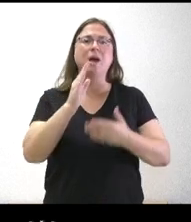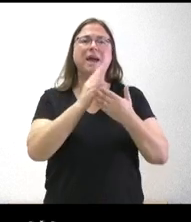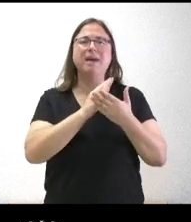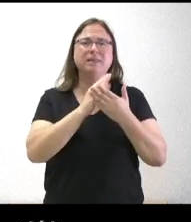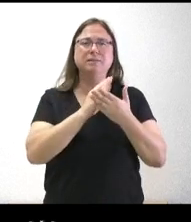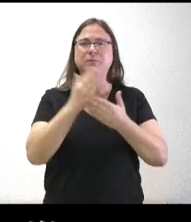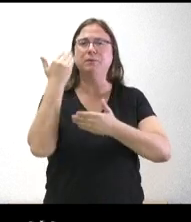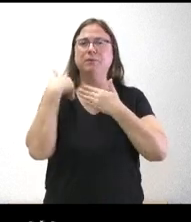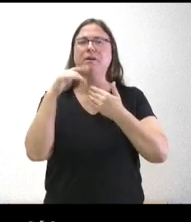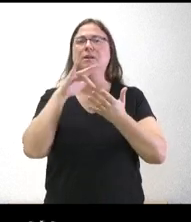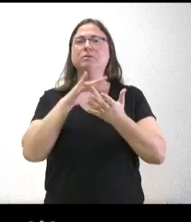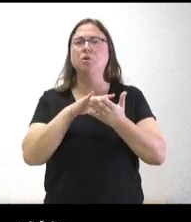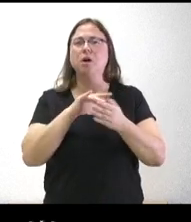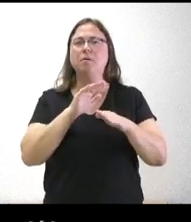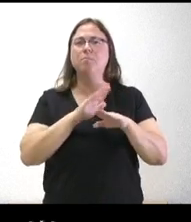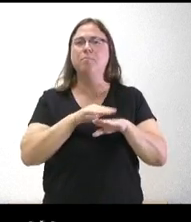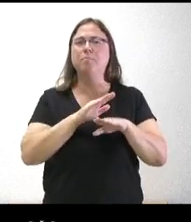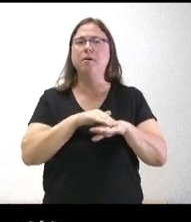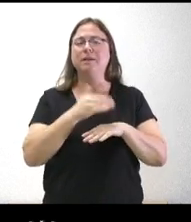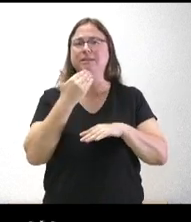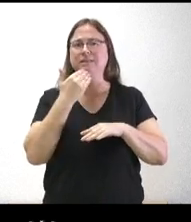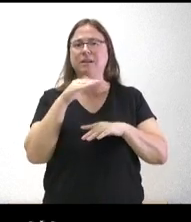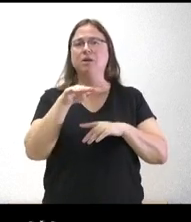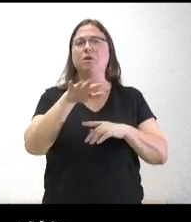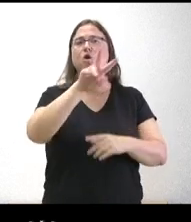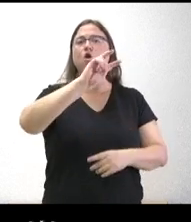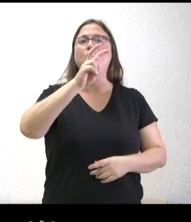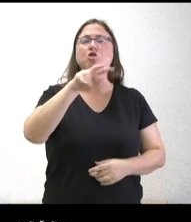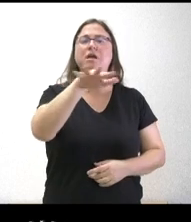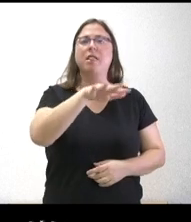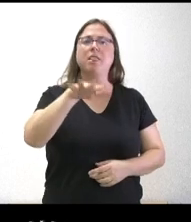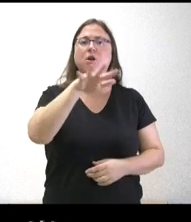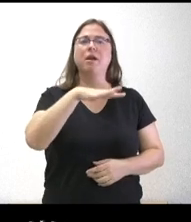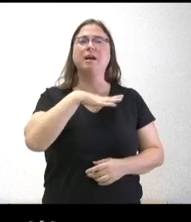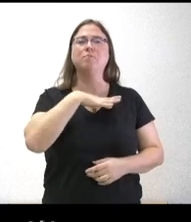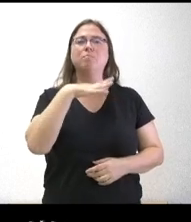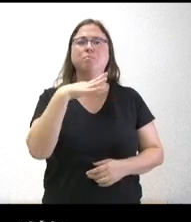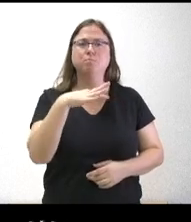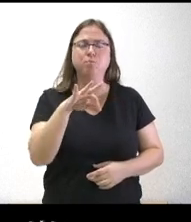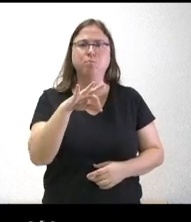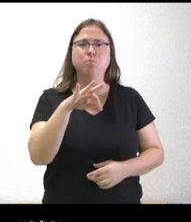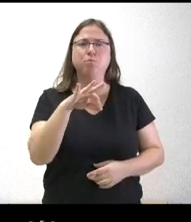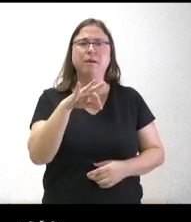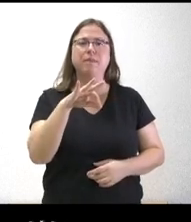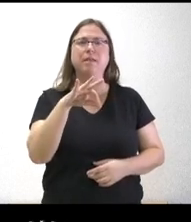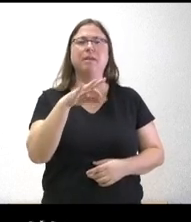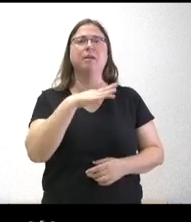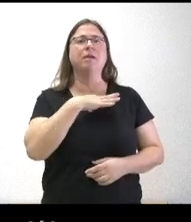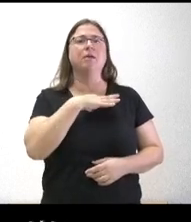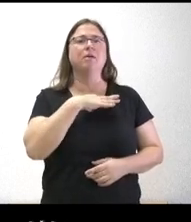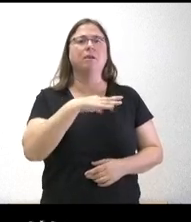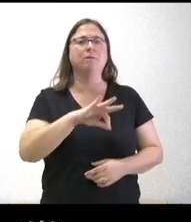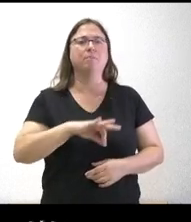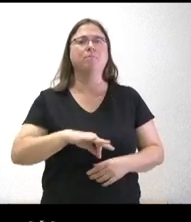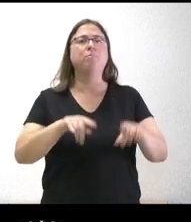encargó para ver si otras zonas de la comunidad se podían beneficiar de las ventajas que